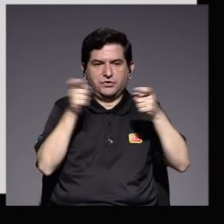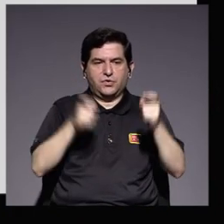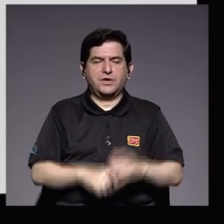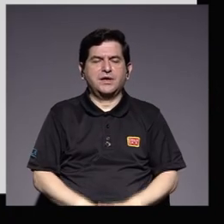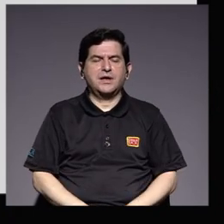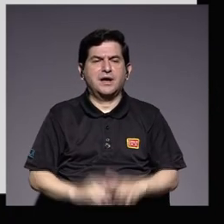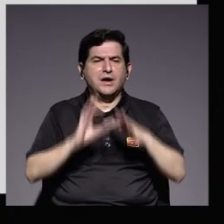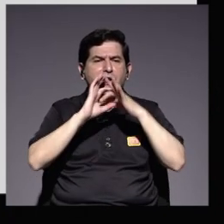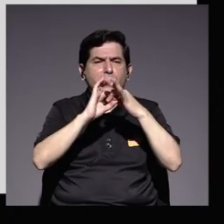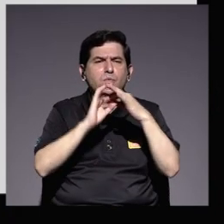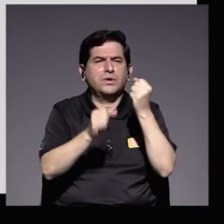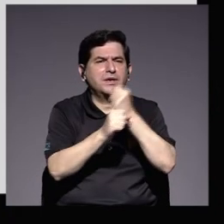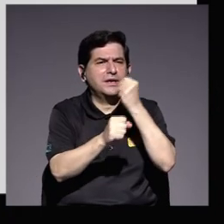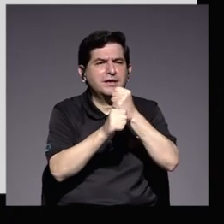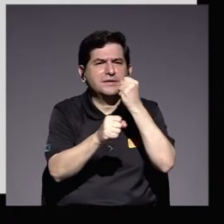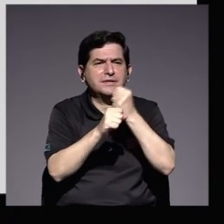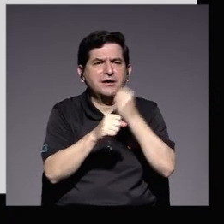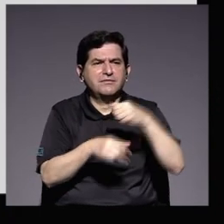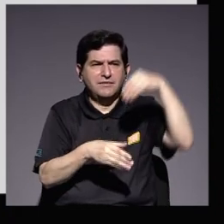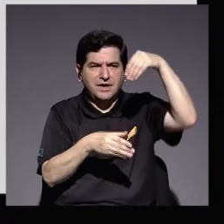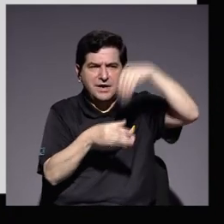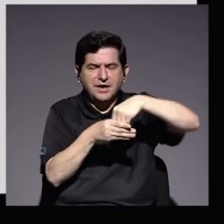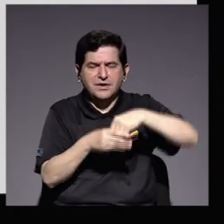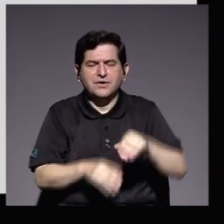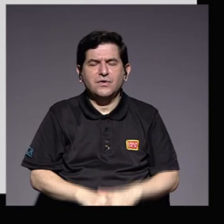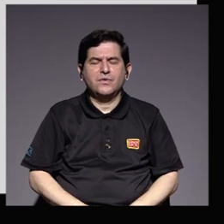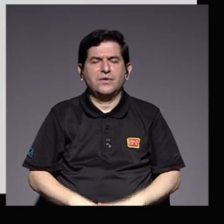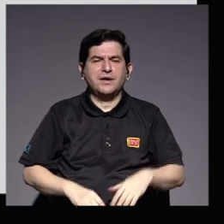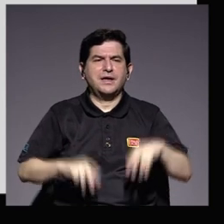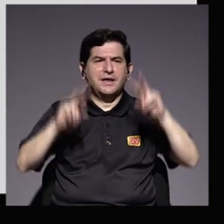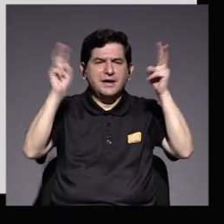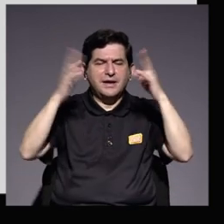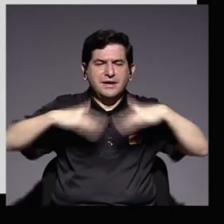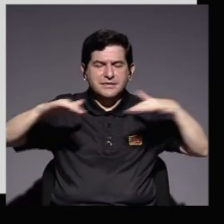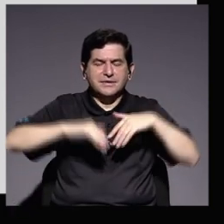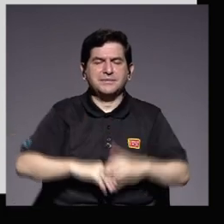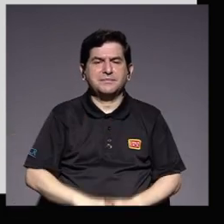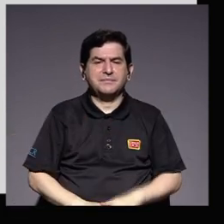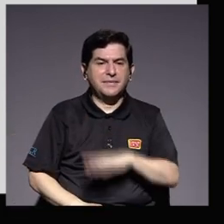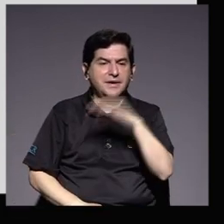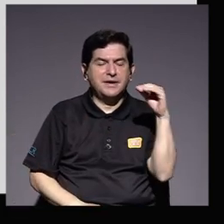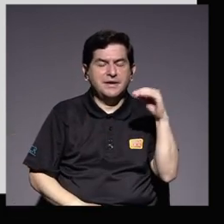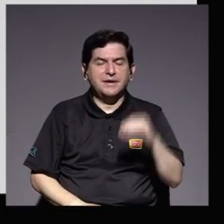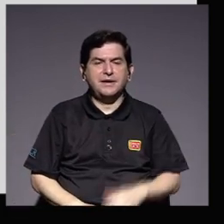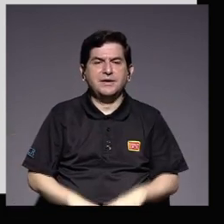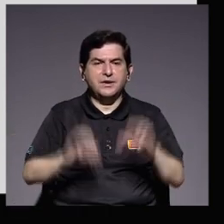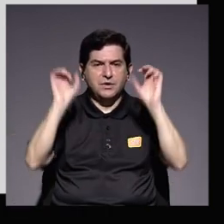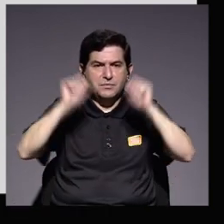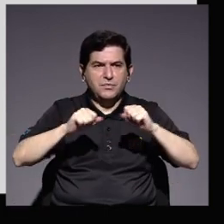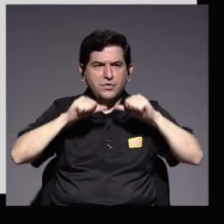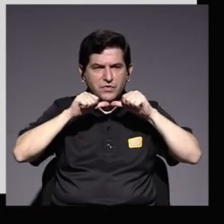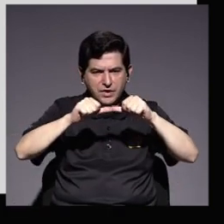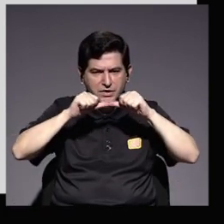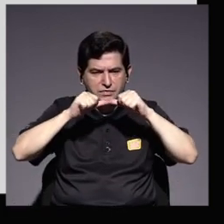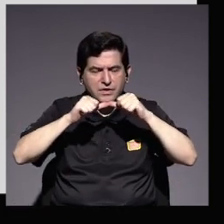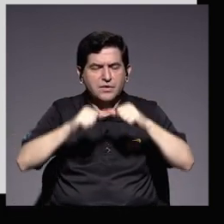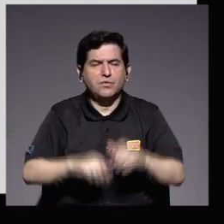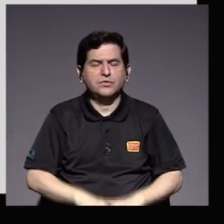fin de articular los esfuerzos internos en materia ambiental y diseñar los mecanismos para integrarlos sistemáticamente